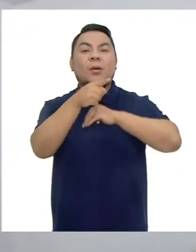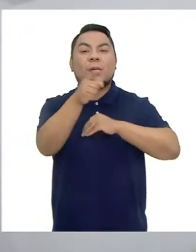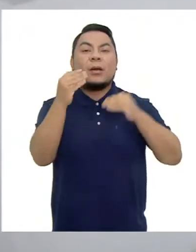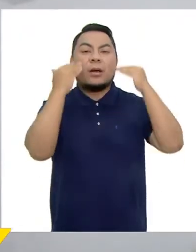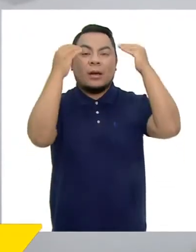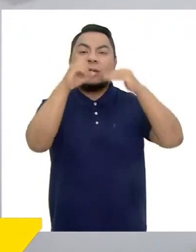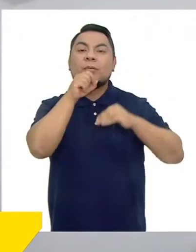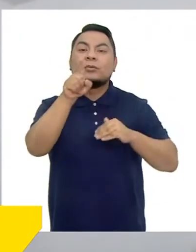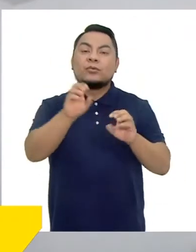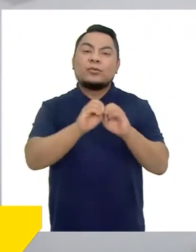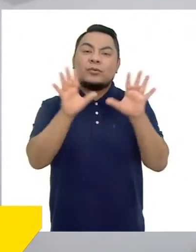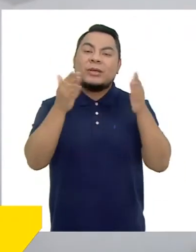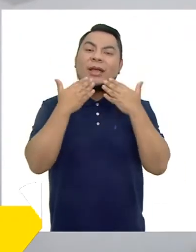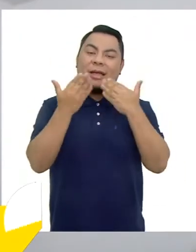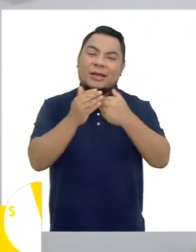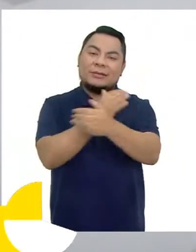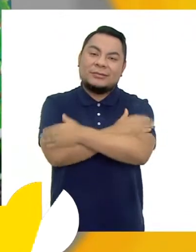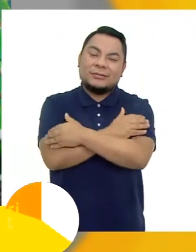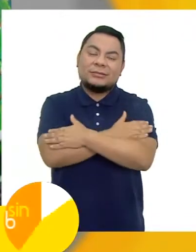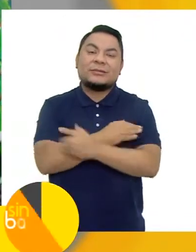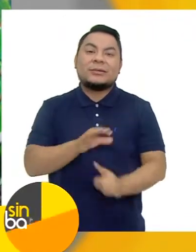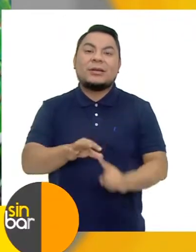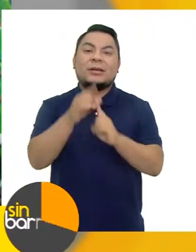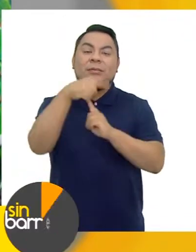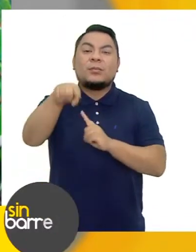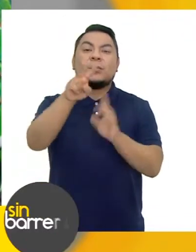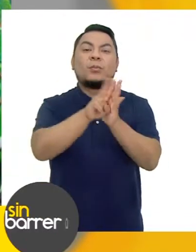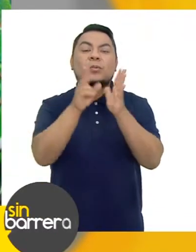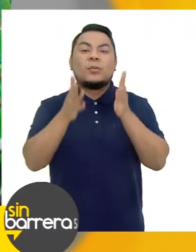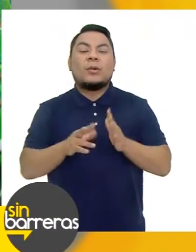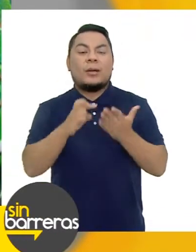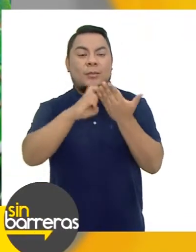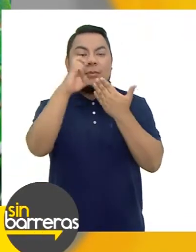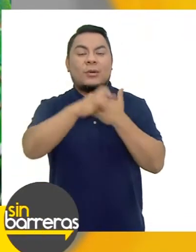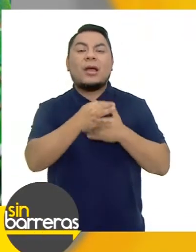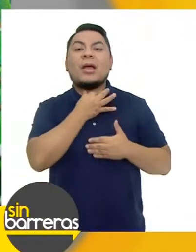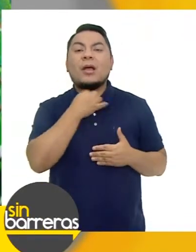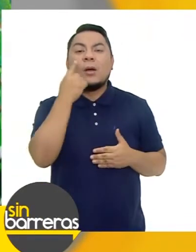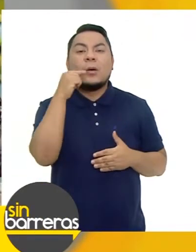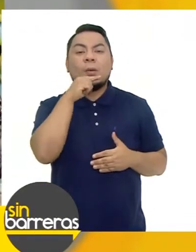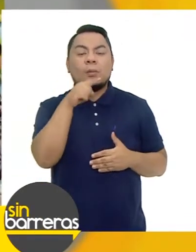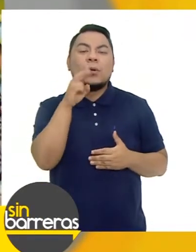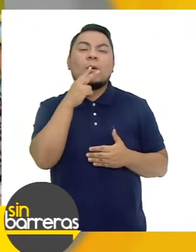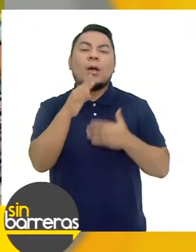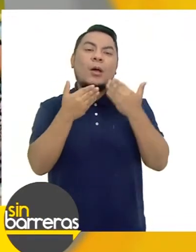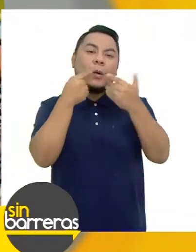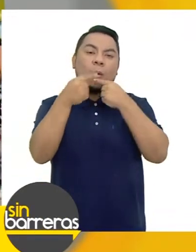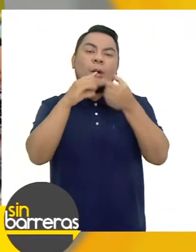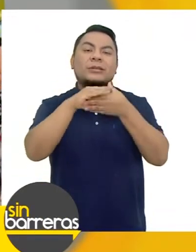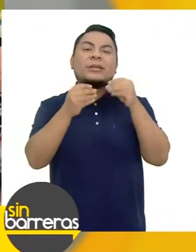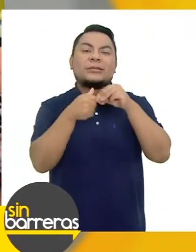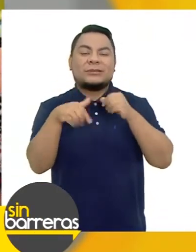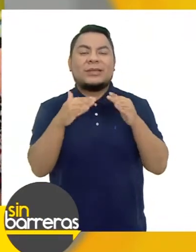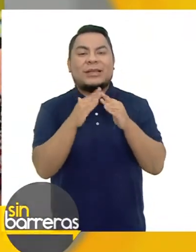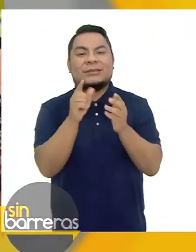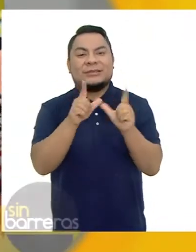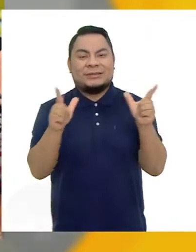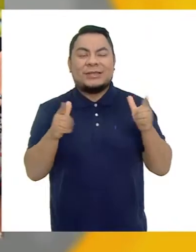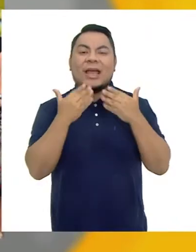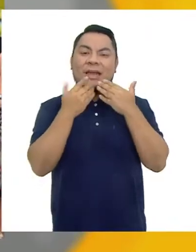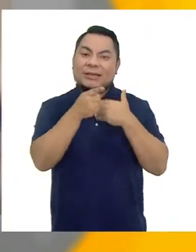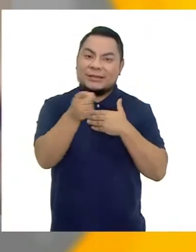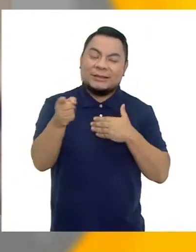Saludamos A los adultos mayores En su día En especial A los voluntarios Del programa De Abuelas Y Abuelos Cuentacuentos De Casa de la